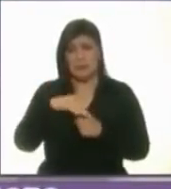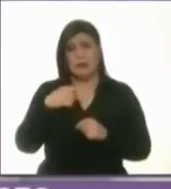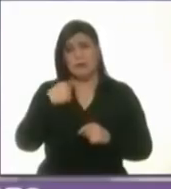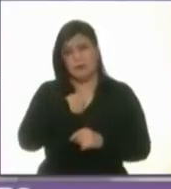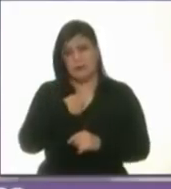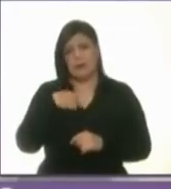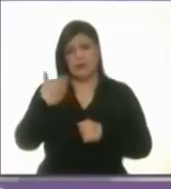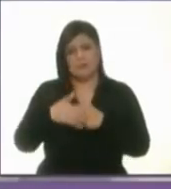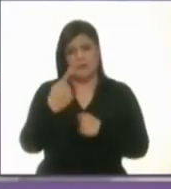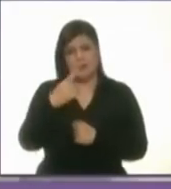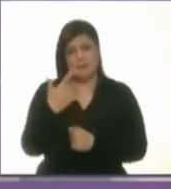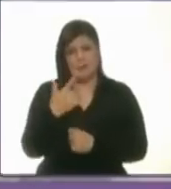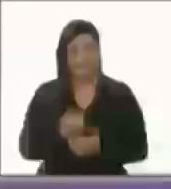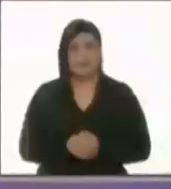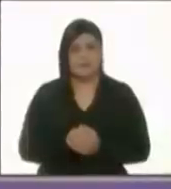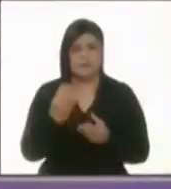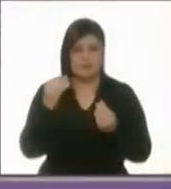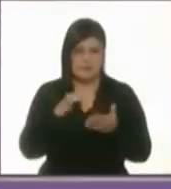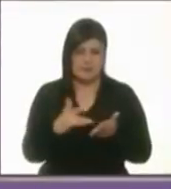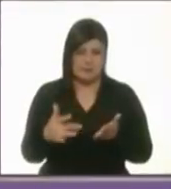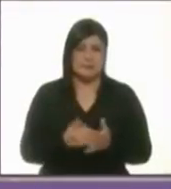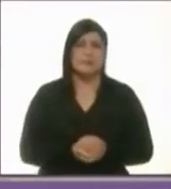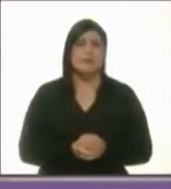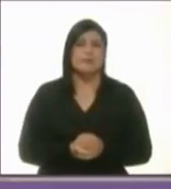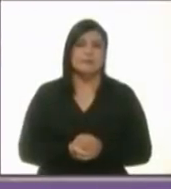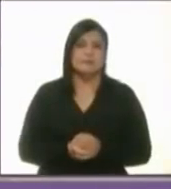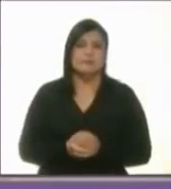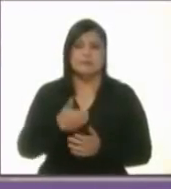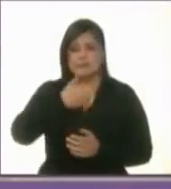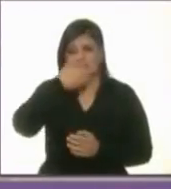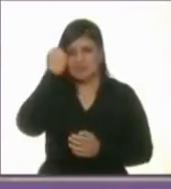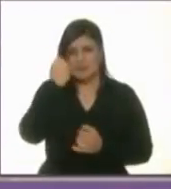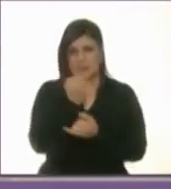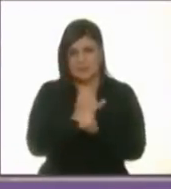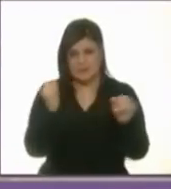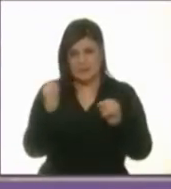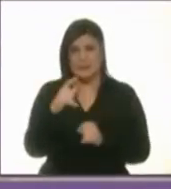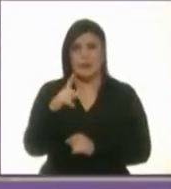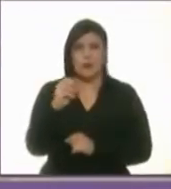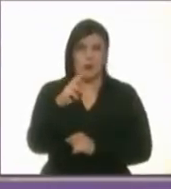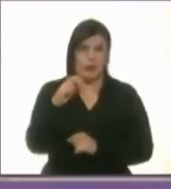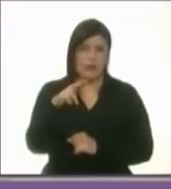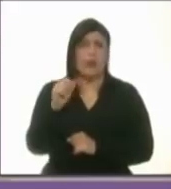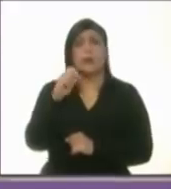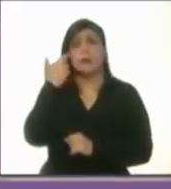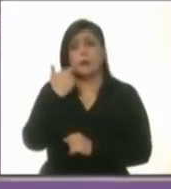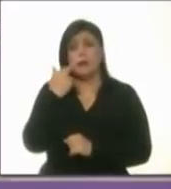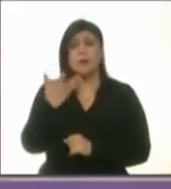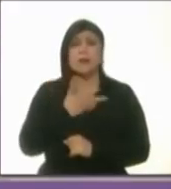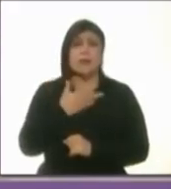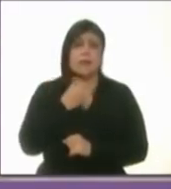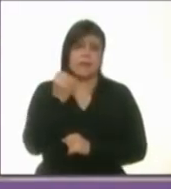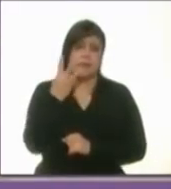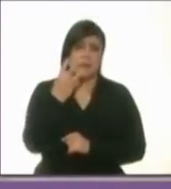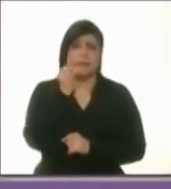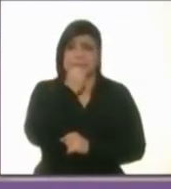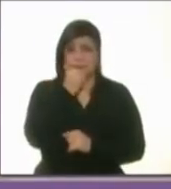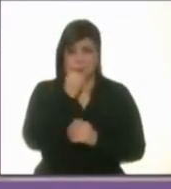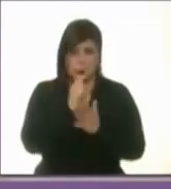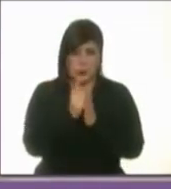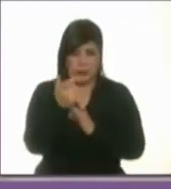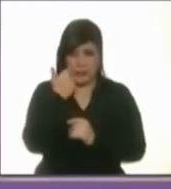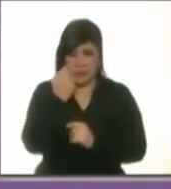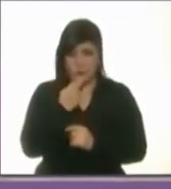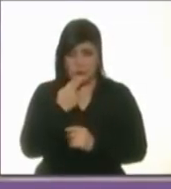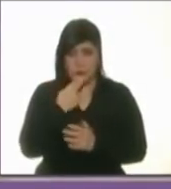próximo primero de julio. Muchísimas gracias candidata, sin partido, Loreno Sornio, Marco Rascón, usted tiene tres segundos, ¿los gustaría